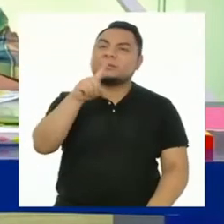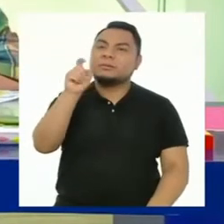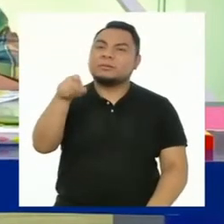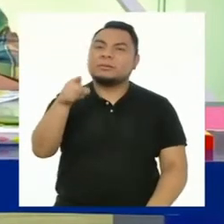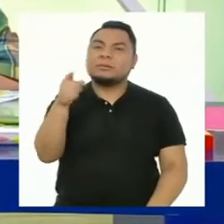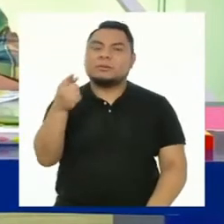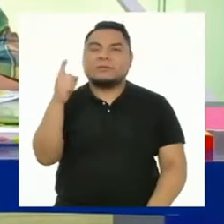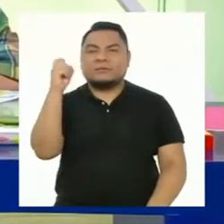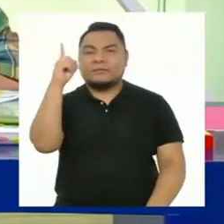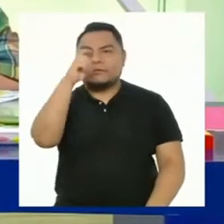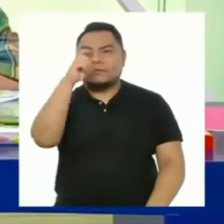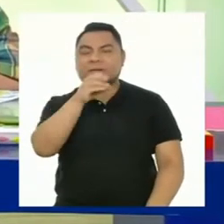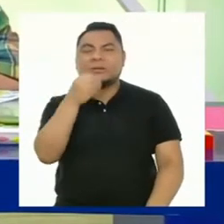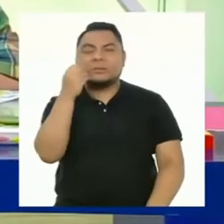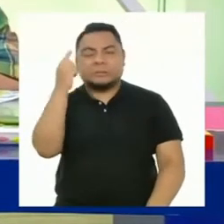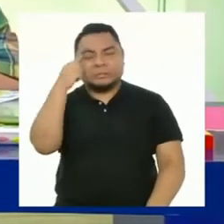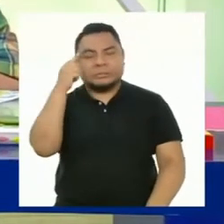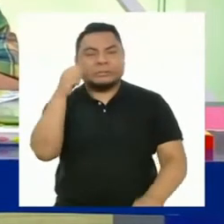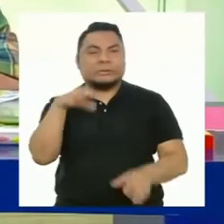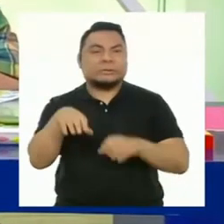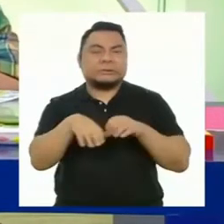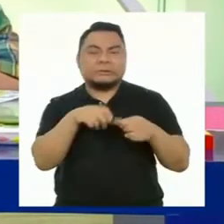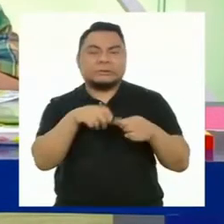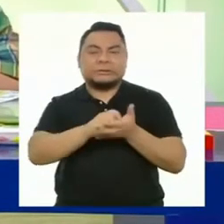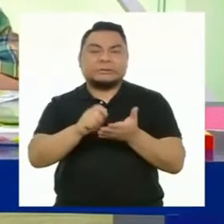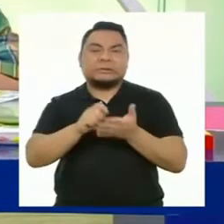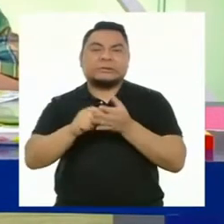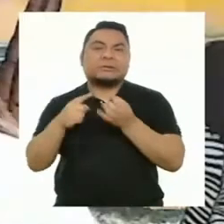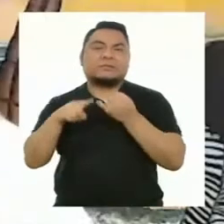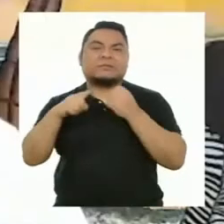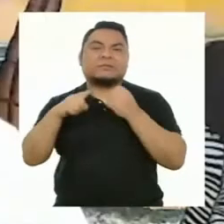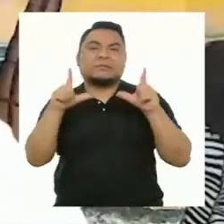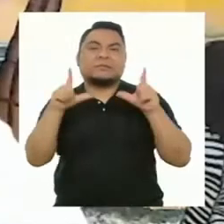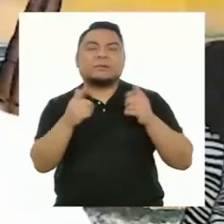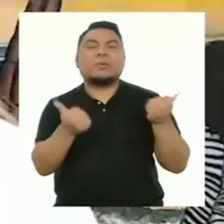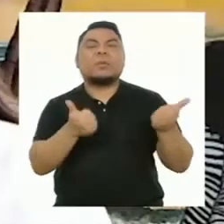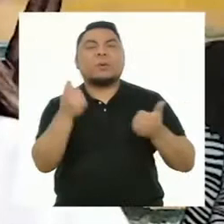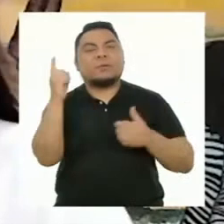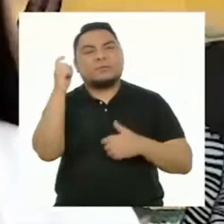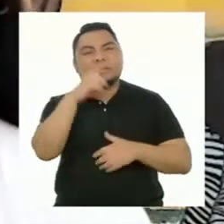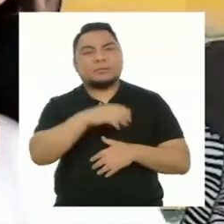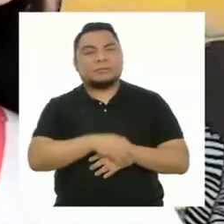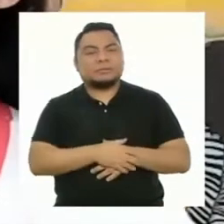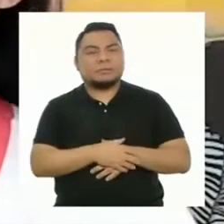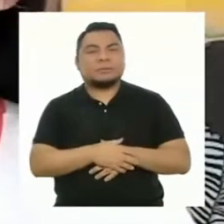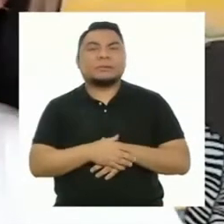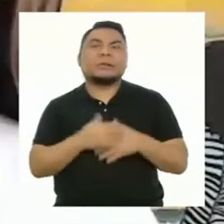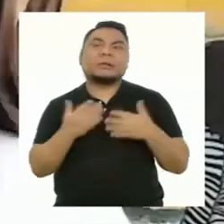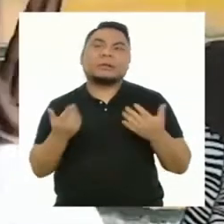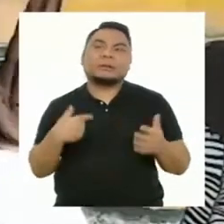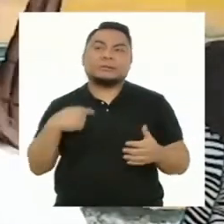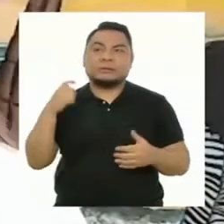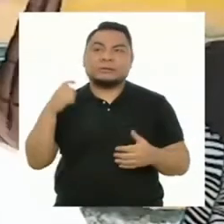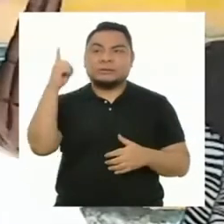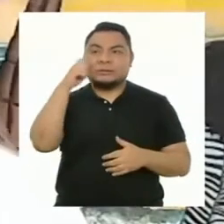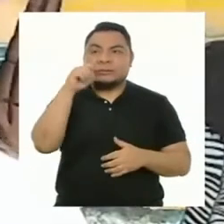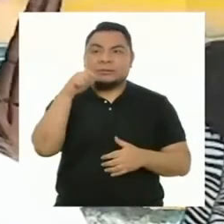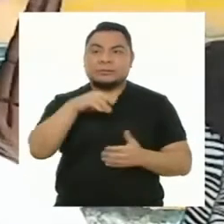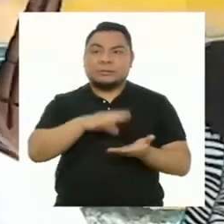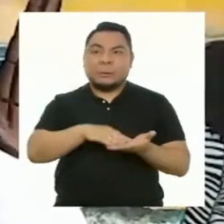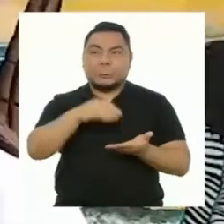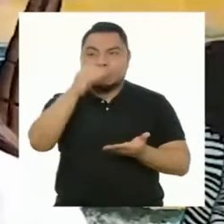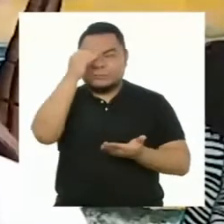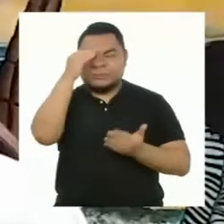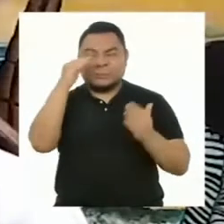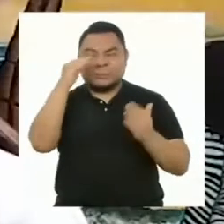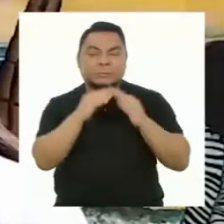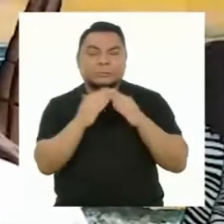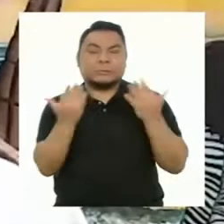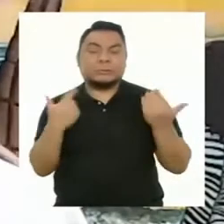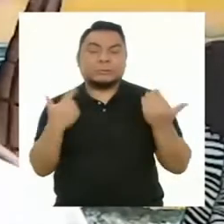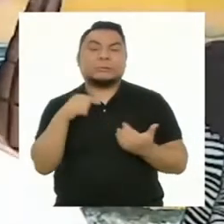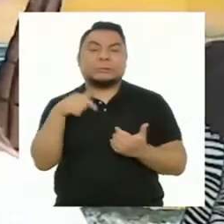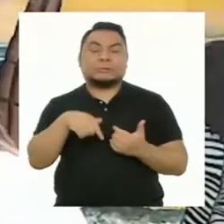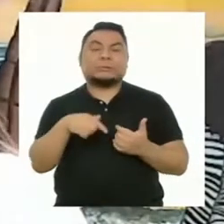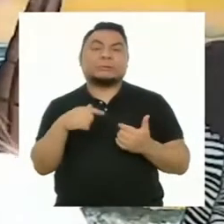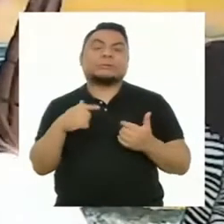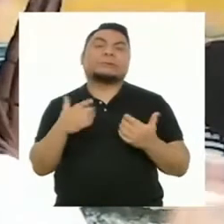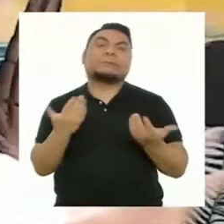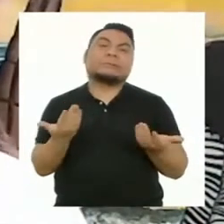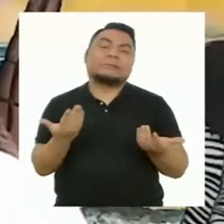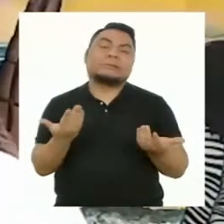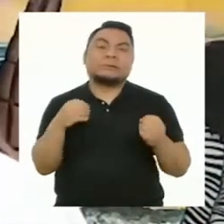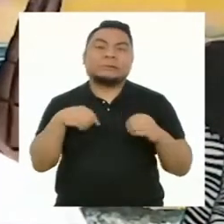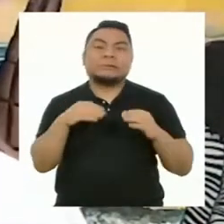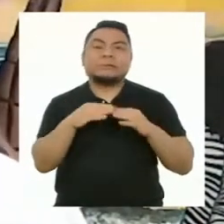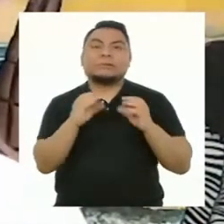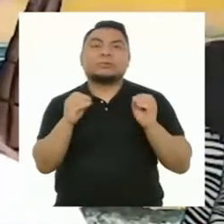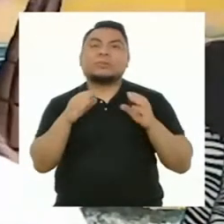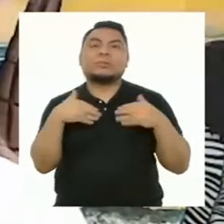dificultad al momento de cumplir con los retos de los diferentes programas? La dificultad que ha sido en aprender en casa y no en el salón ha sido